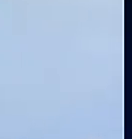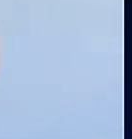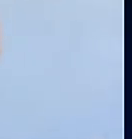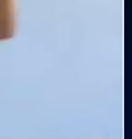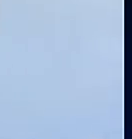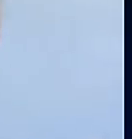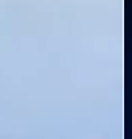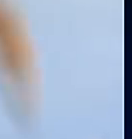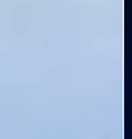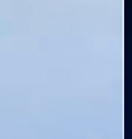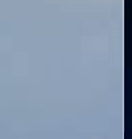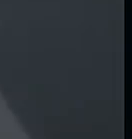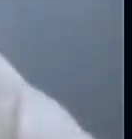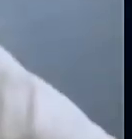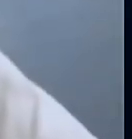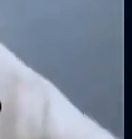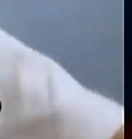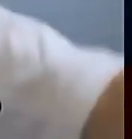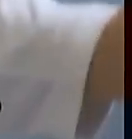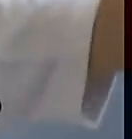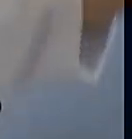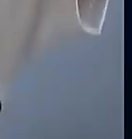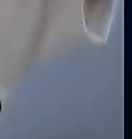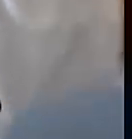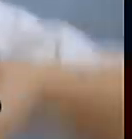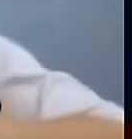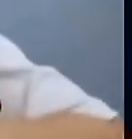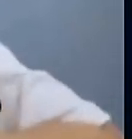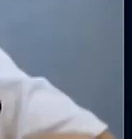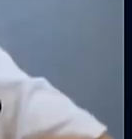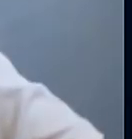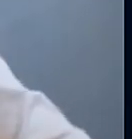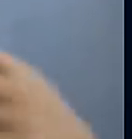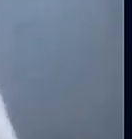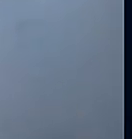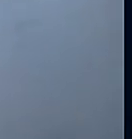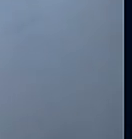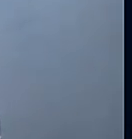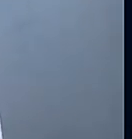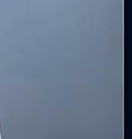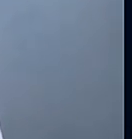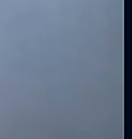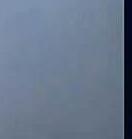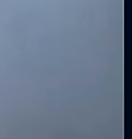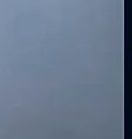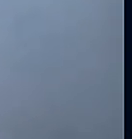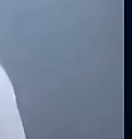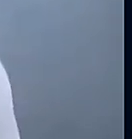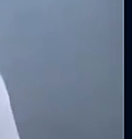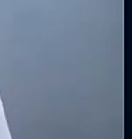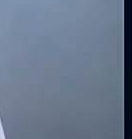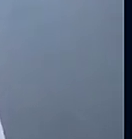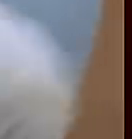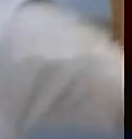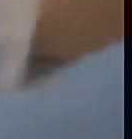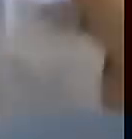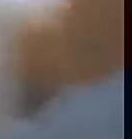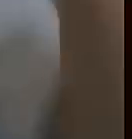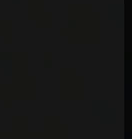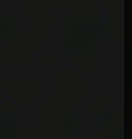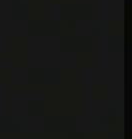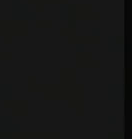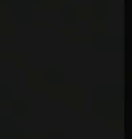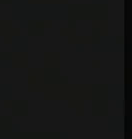que desaparecerá coronavirus conmigo no me conoce papá